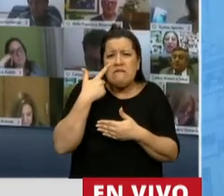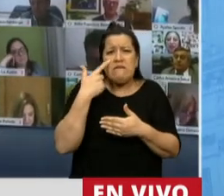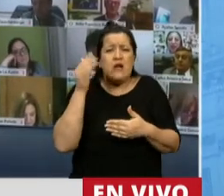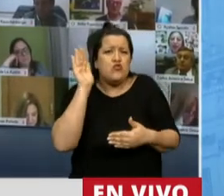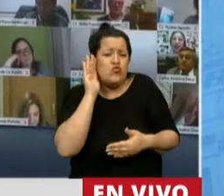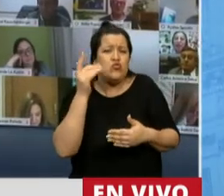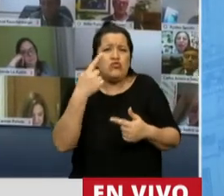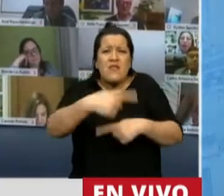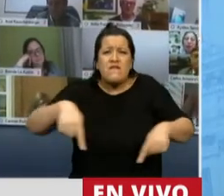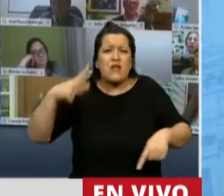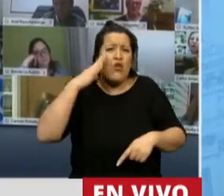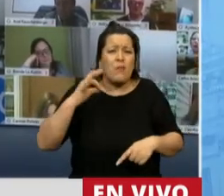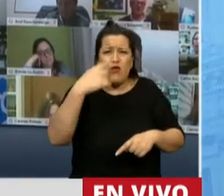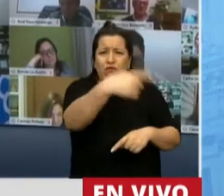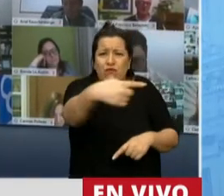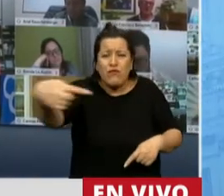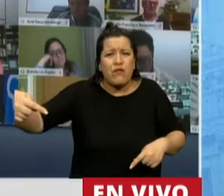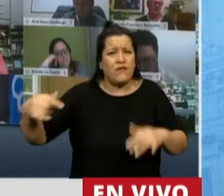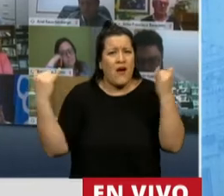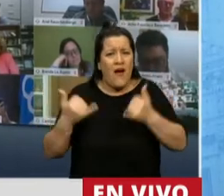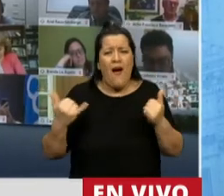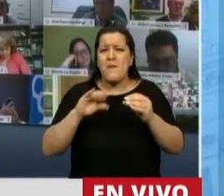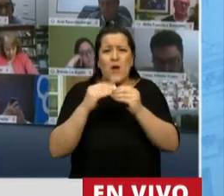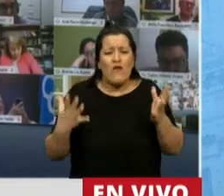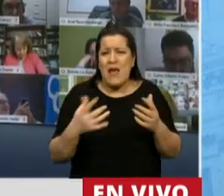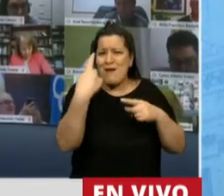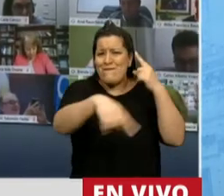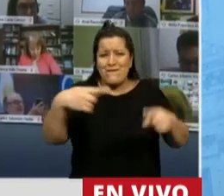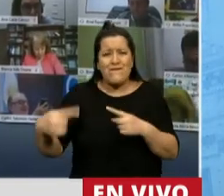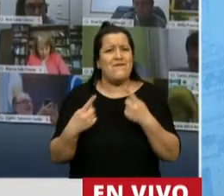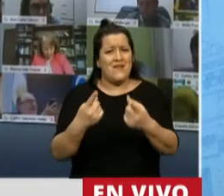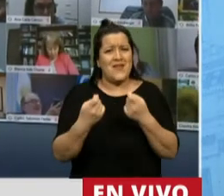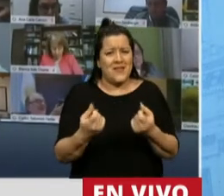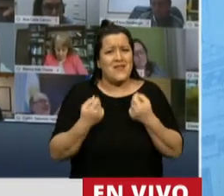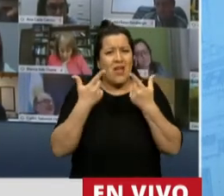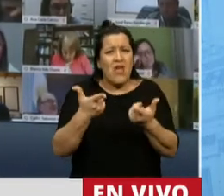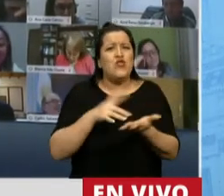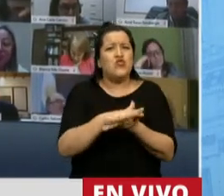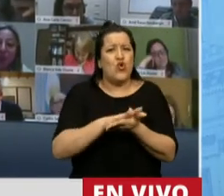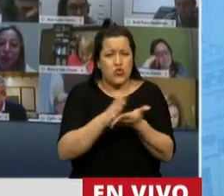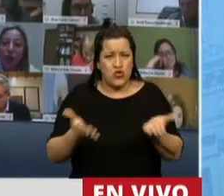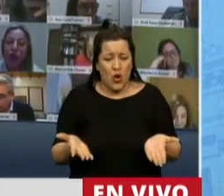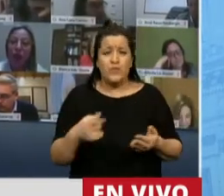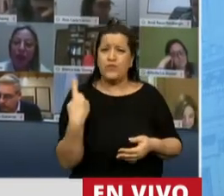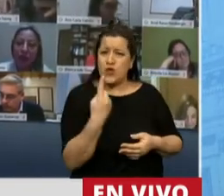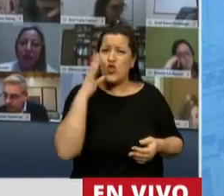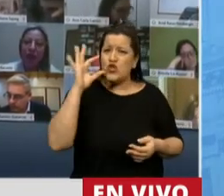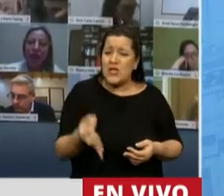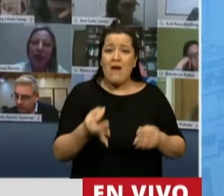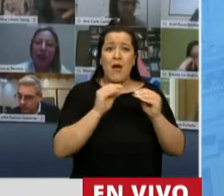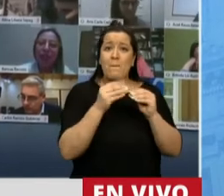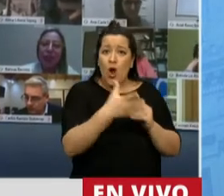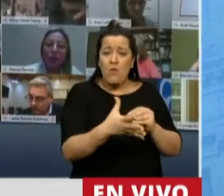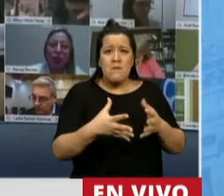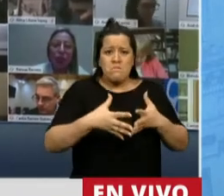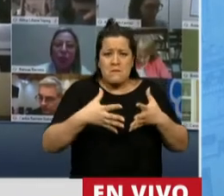distintos sectores que están atravesando por distintas problemáticas y necesitan de soluciones concretas. Y sabiendo que estos problemas cada